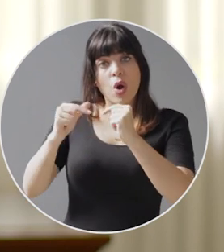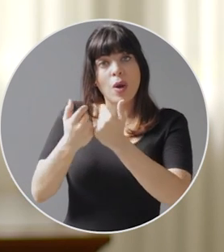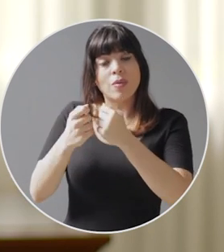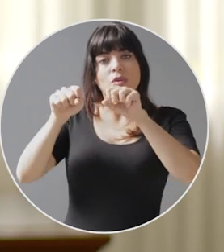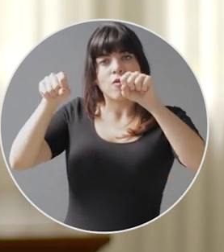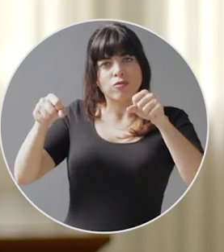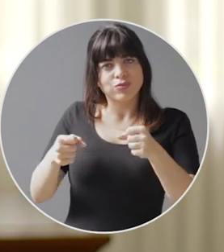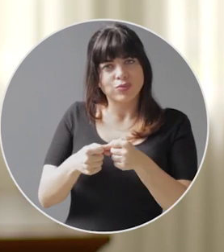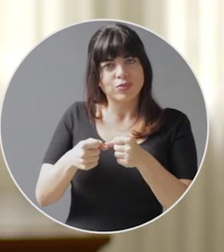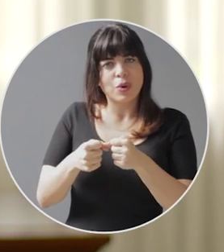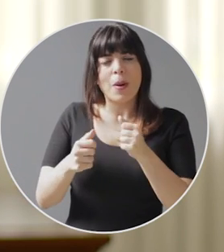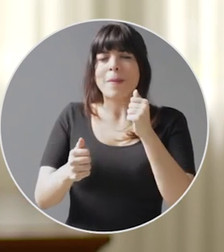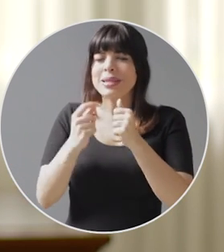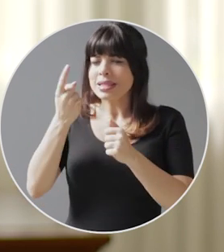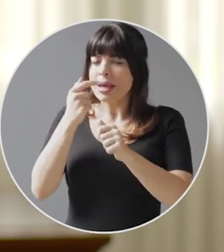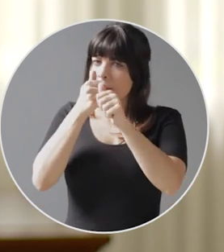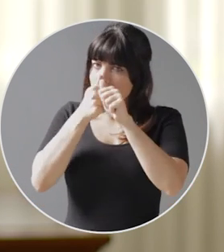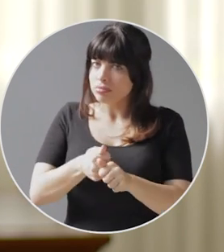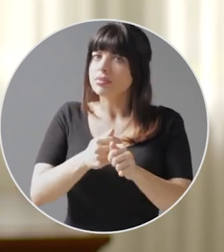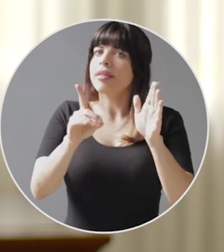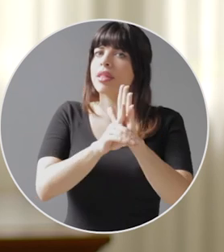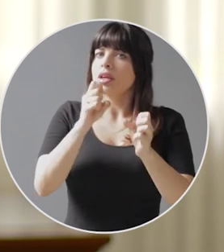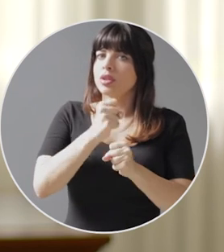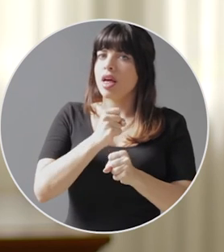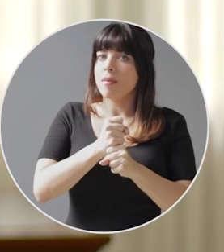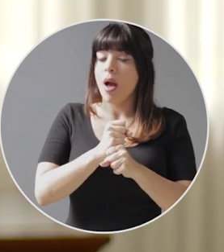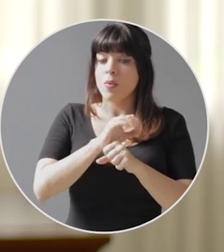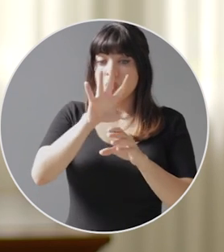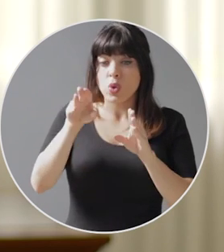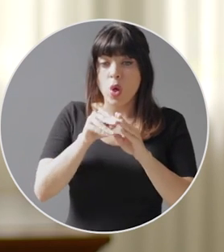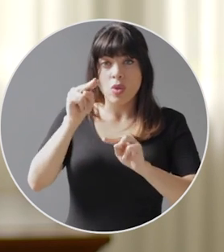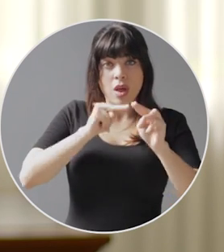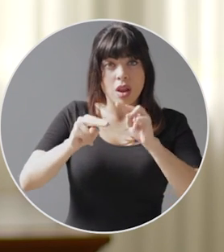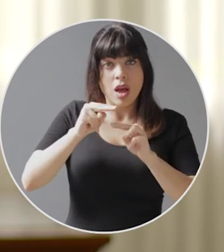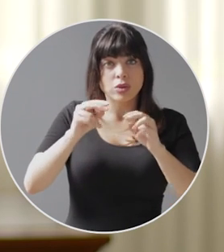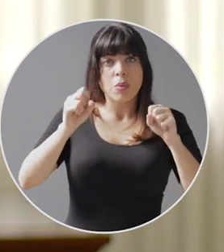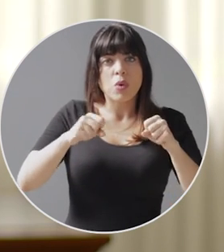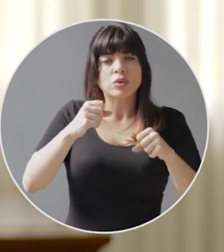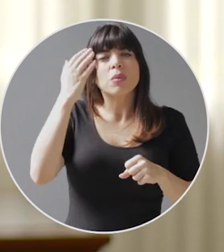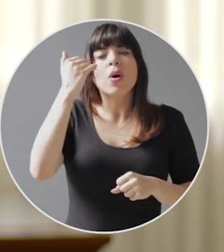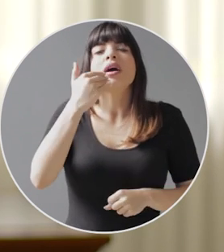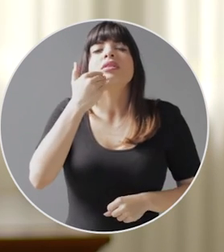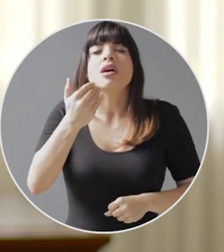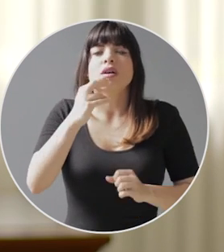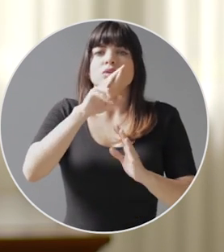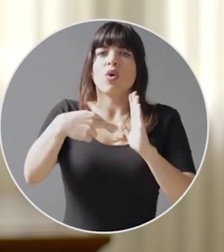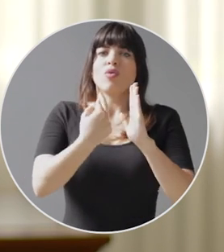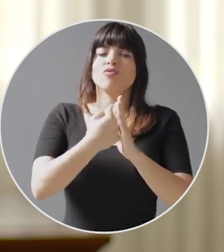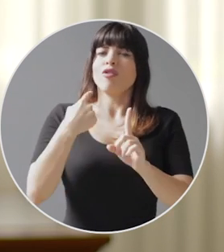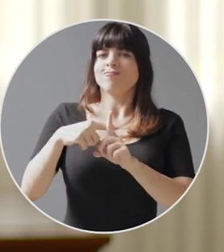colectiva con el más absoluto apego a los derechos laborales. Esta renegociación fue posible gracias al papel